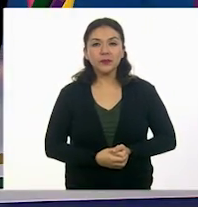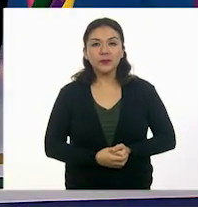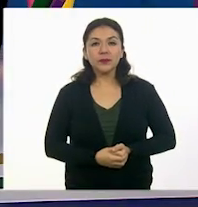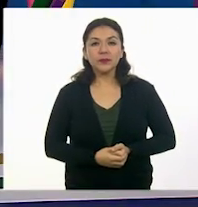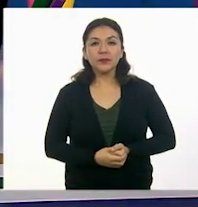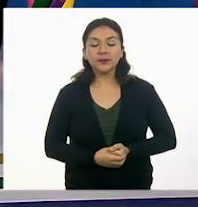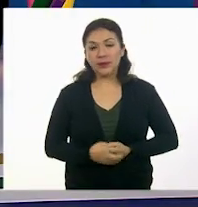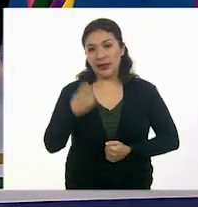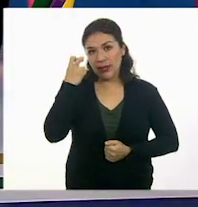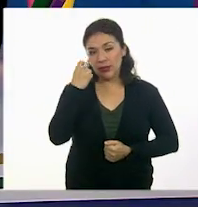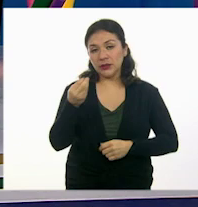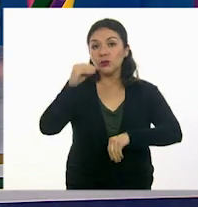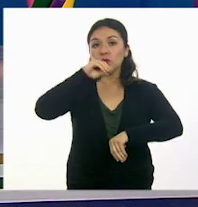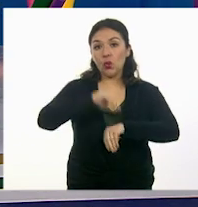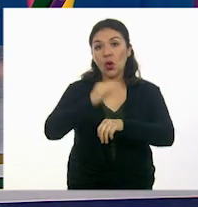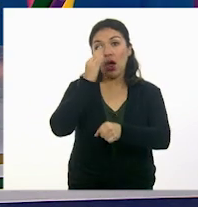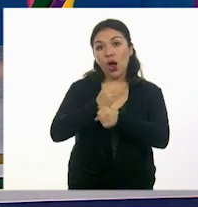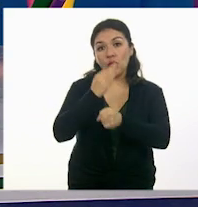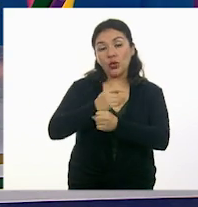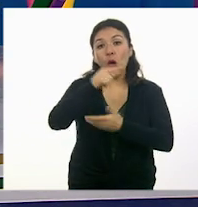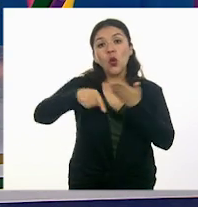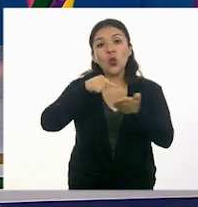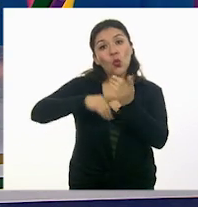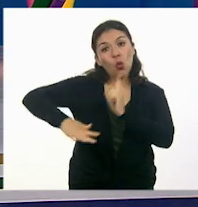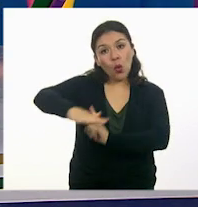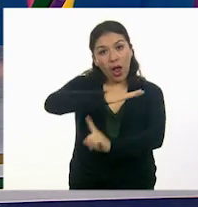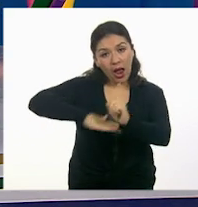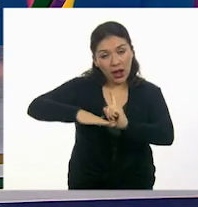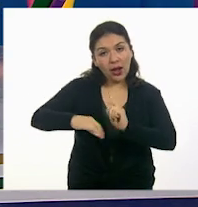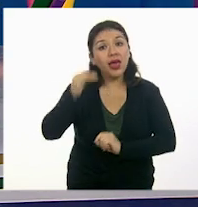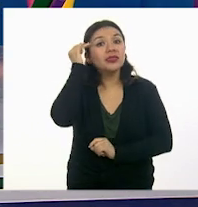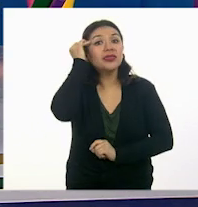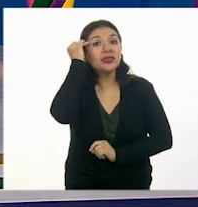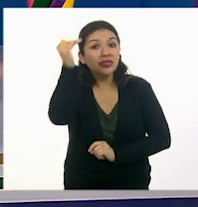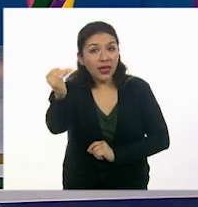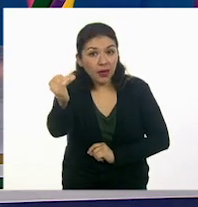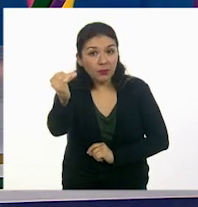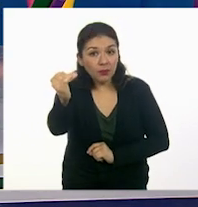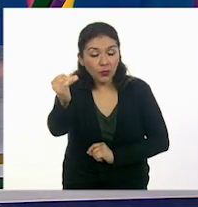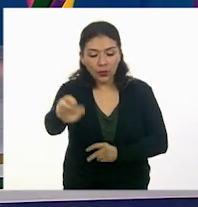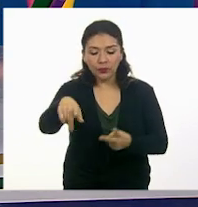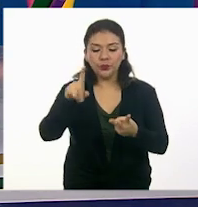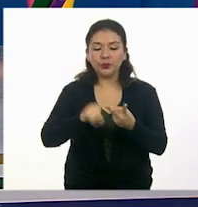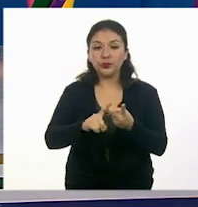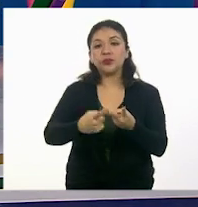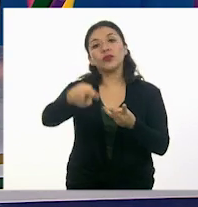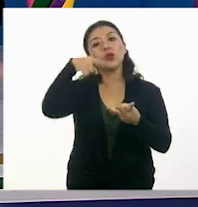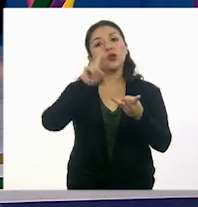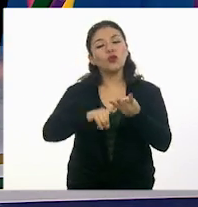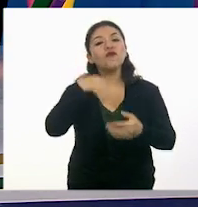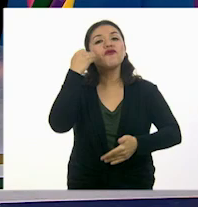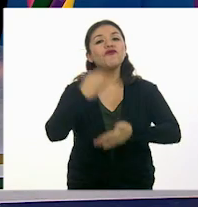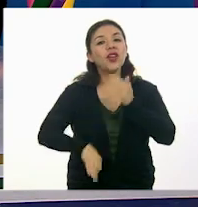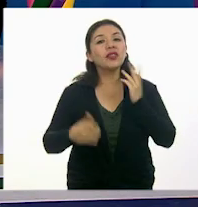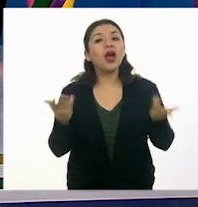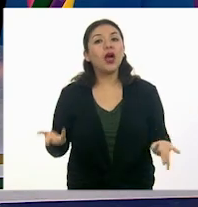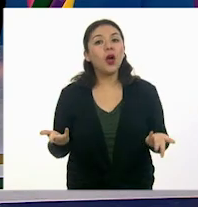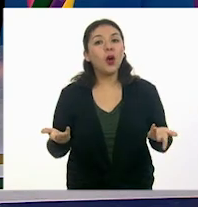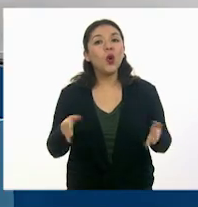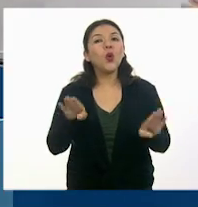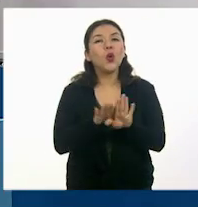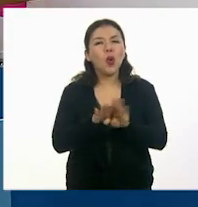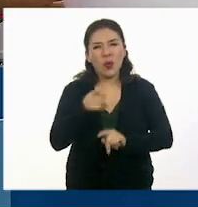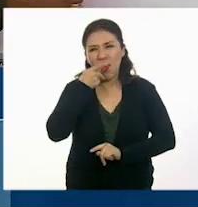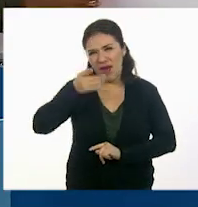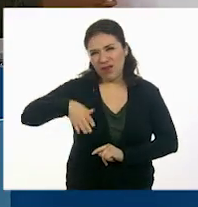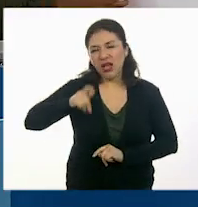Ahí apenas vamos a colocar el tiempo. Y finalmente... Y nos faltaría, como nos acabas de